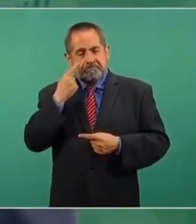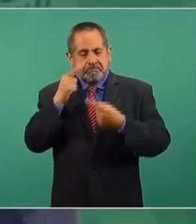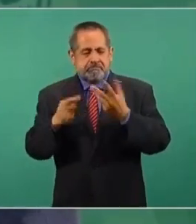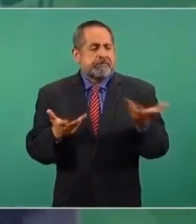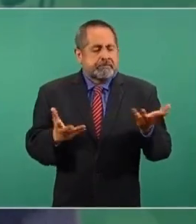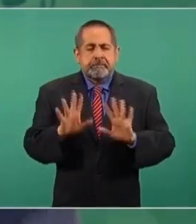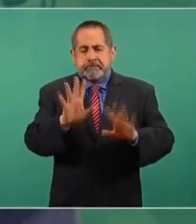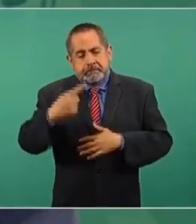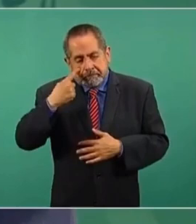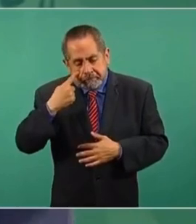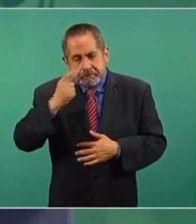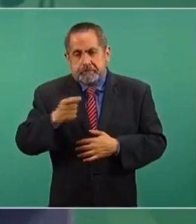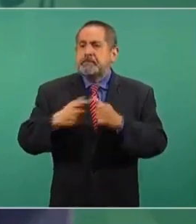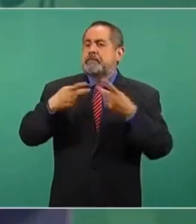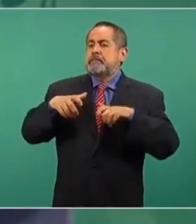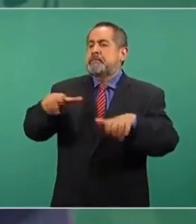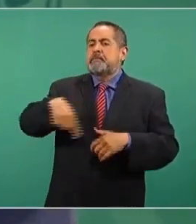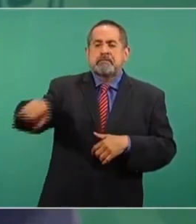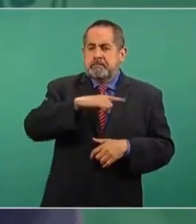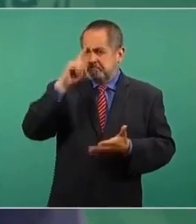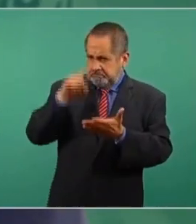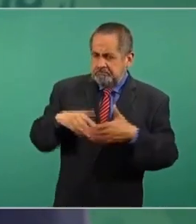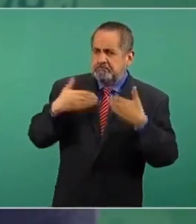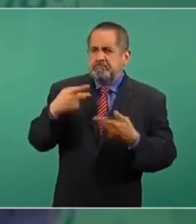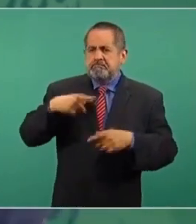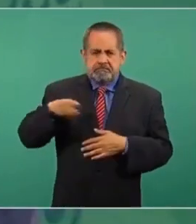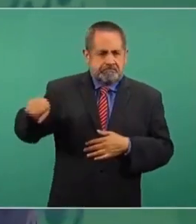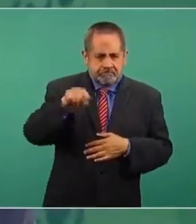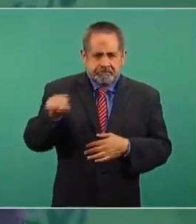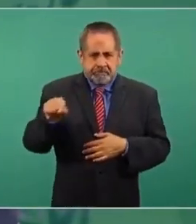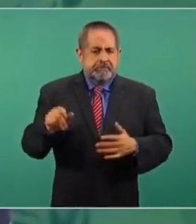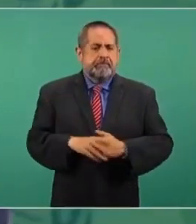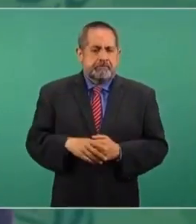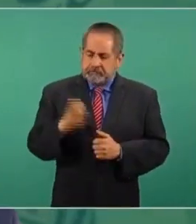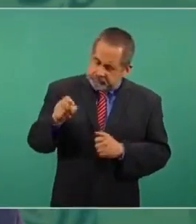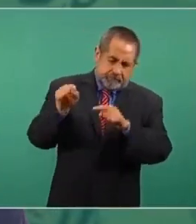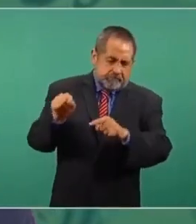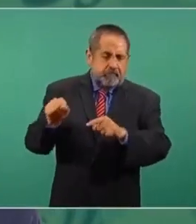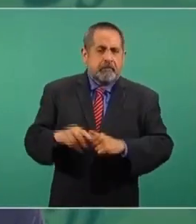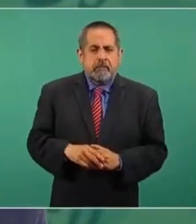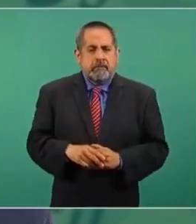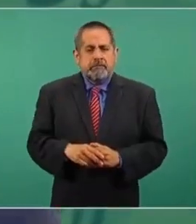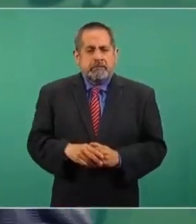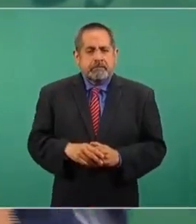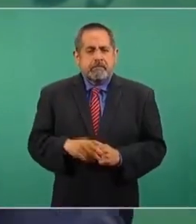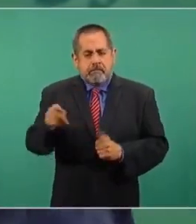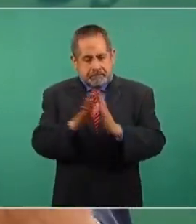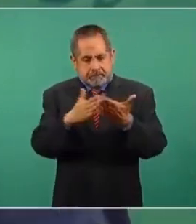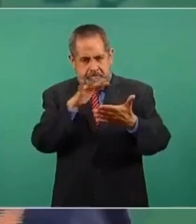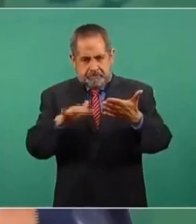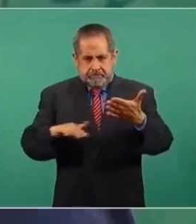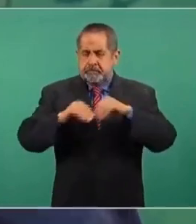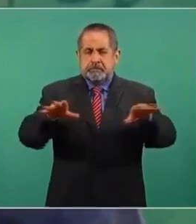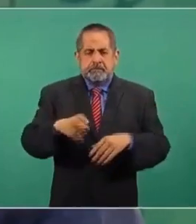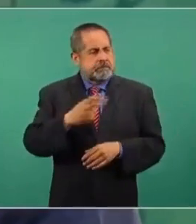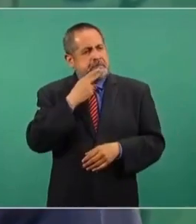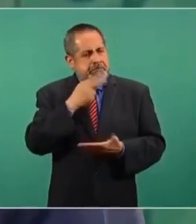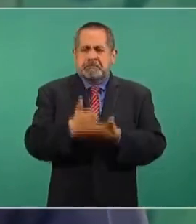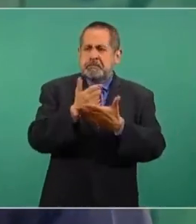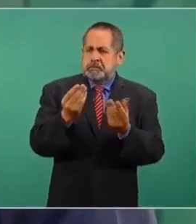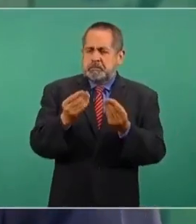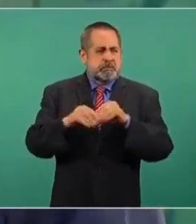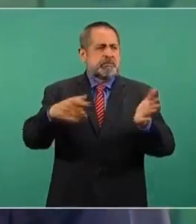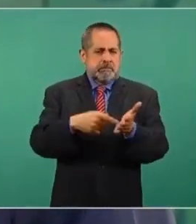Hay que creer mucho en la gente, creer en el pueblo. Entonces, ahí se lee, además ayuda mucho.